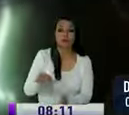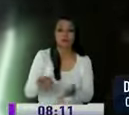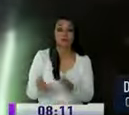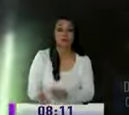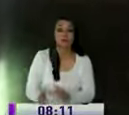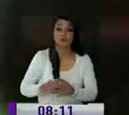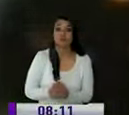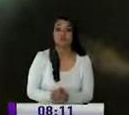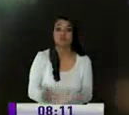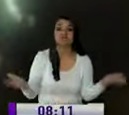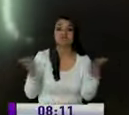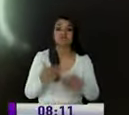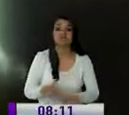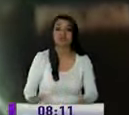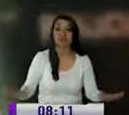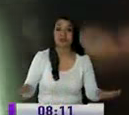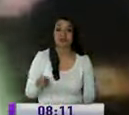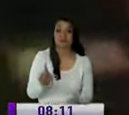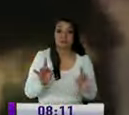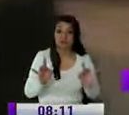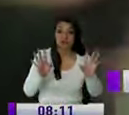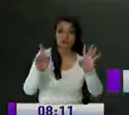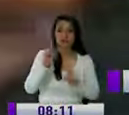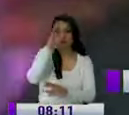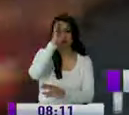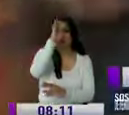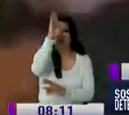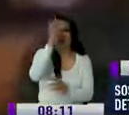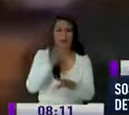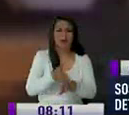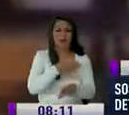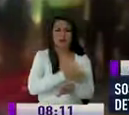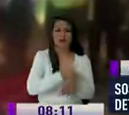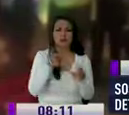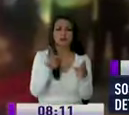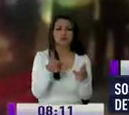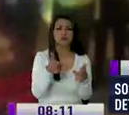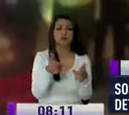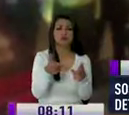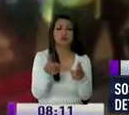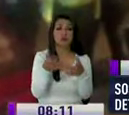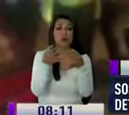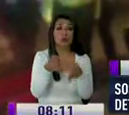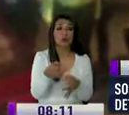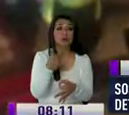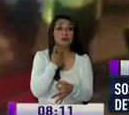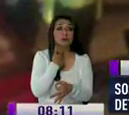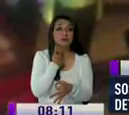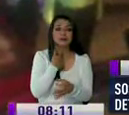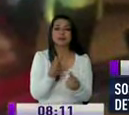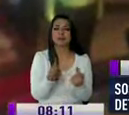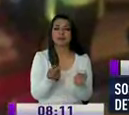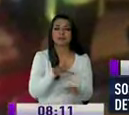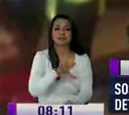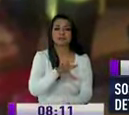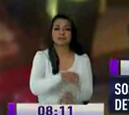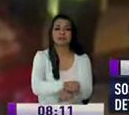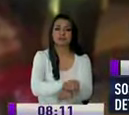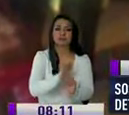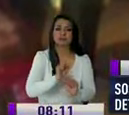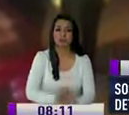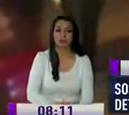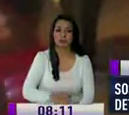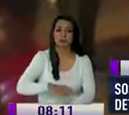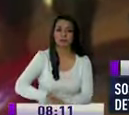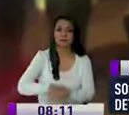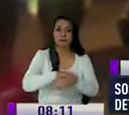Pero se les acabó el factor suerte o mejor dicho, los policías le seguían los pasos y un pequeño tropiezo terminó con sus andanzas. Esposados